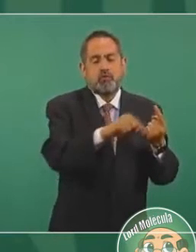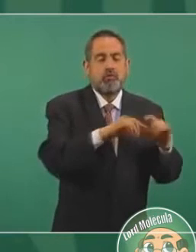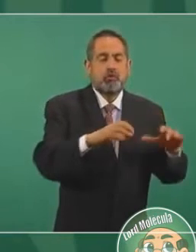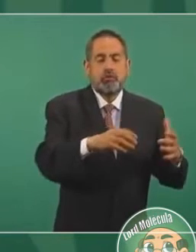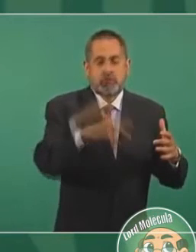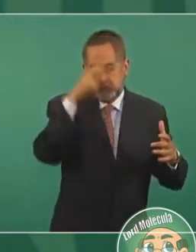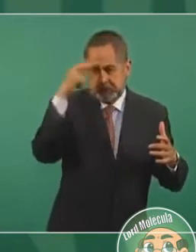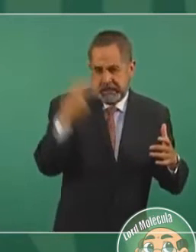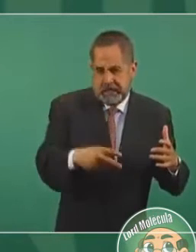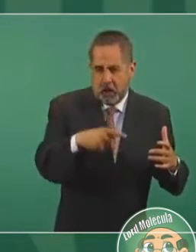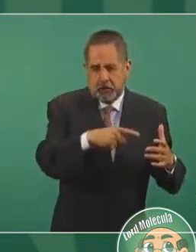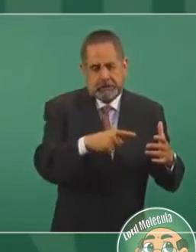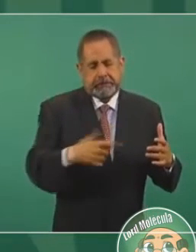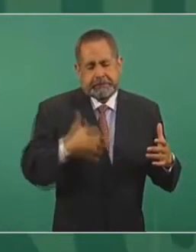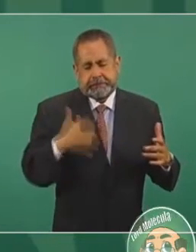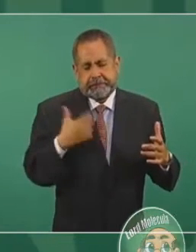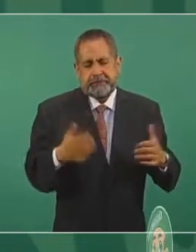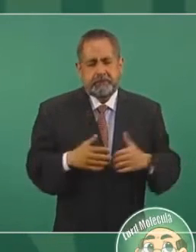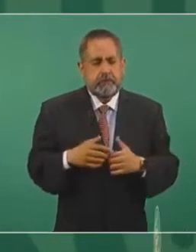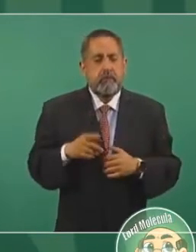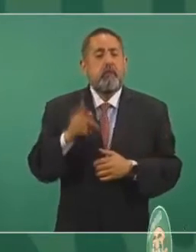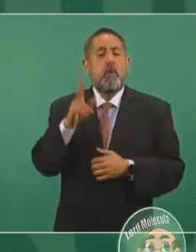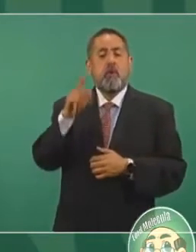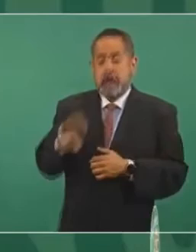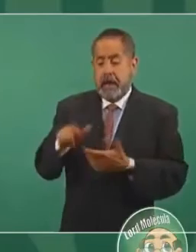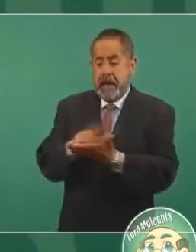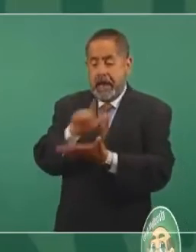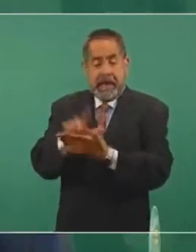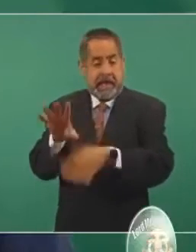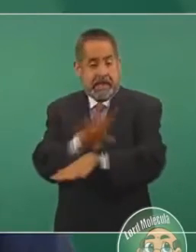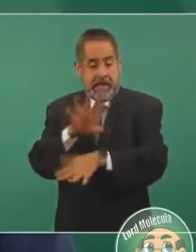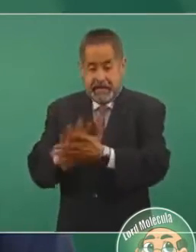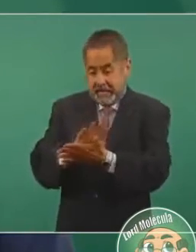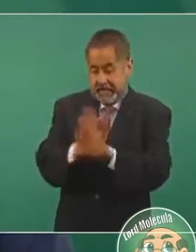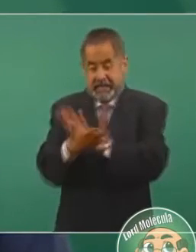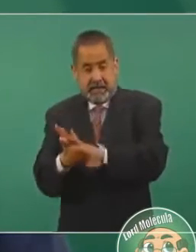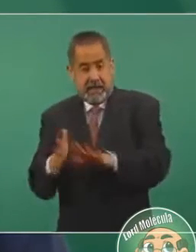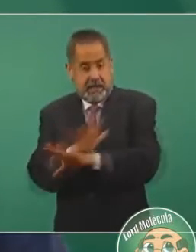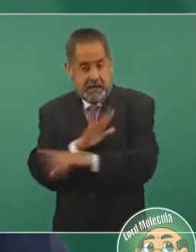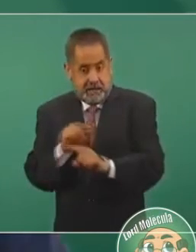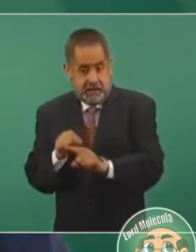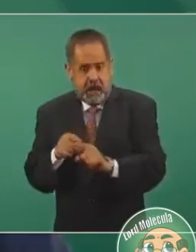mexicanos por la reforma eléctrica, pero la verdad